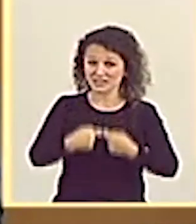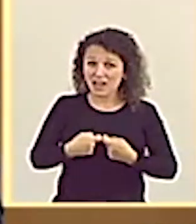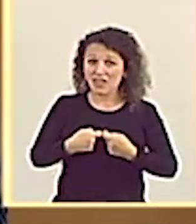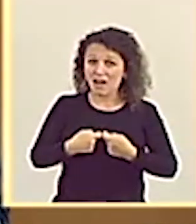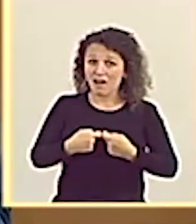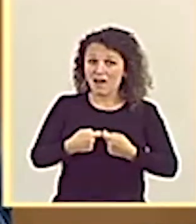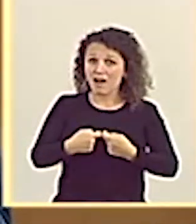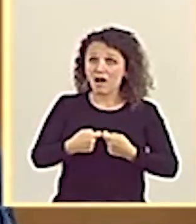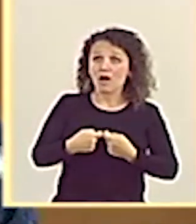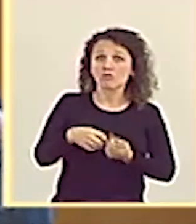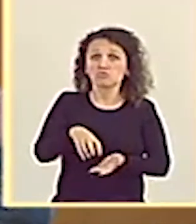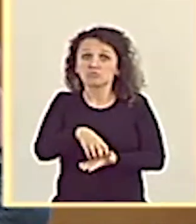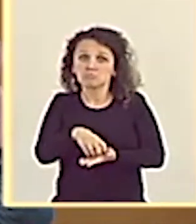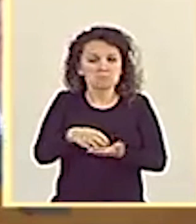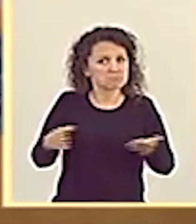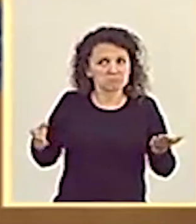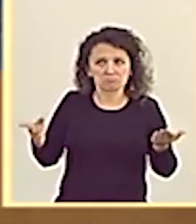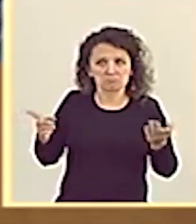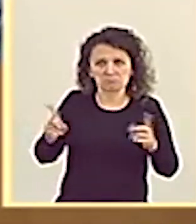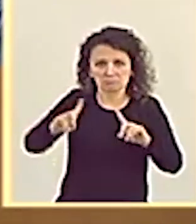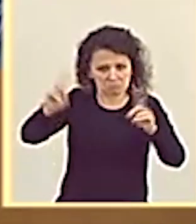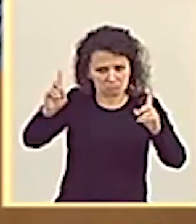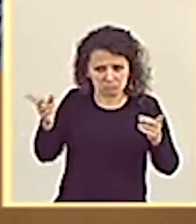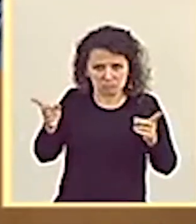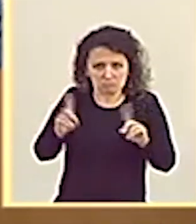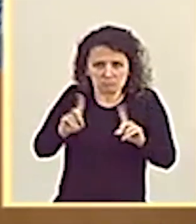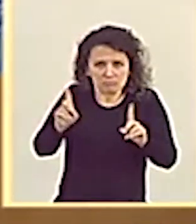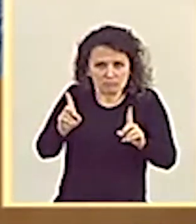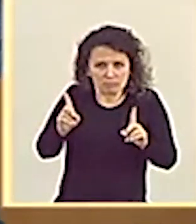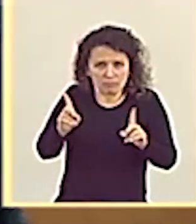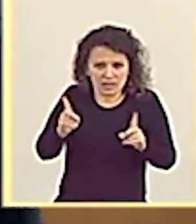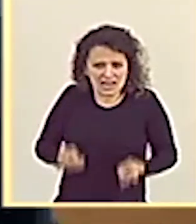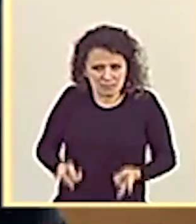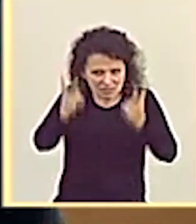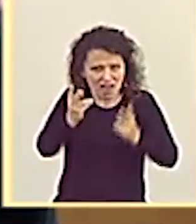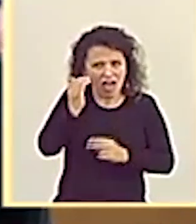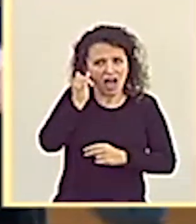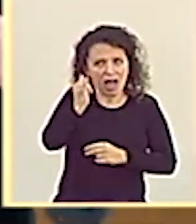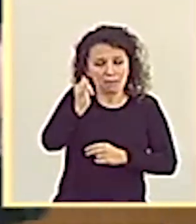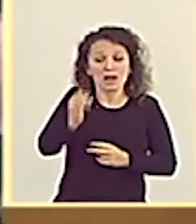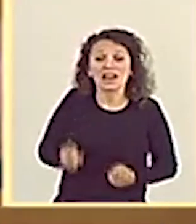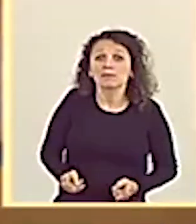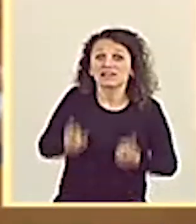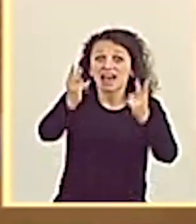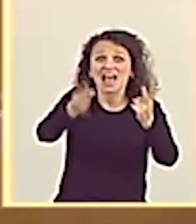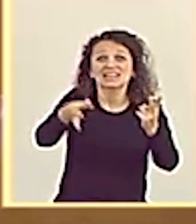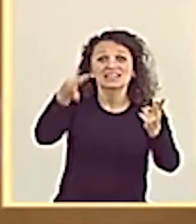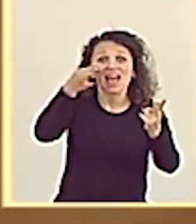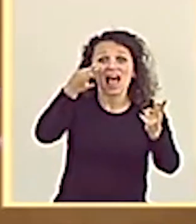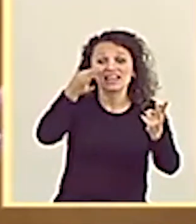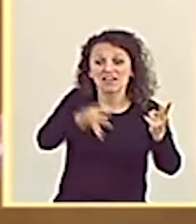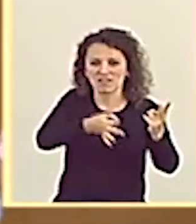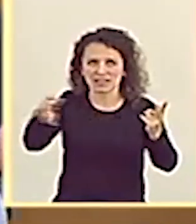está cuestionada para nada. Hay una libertad que, para ser real y efectiva, es decir, que todo el mundo